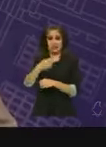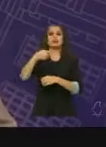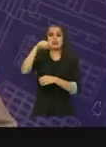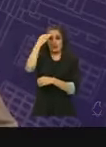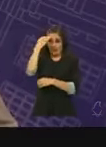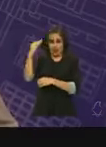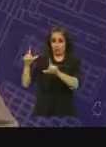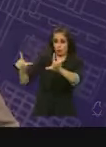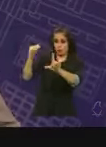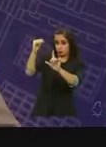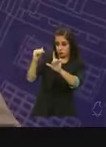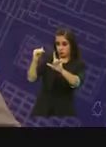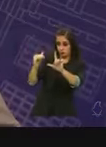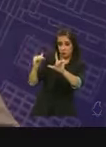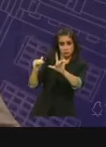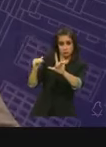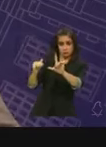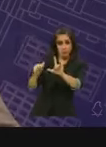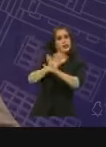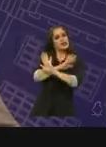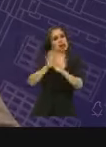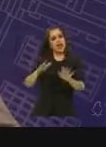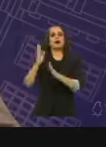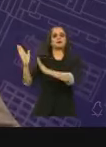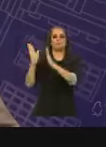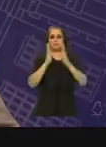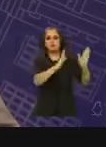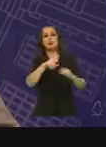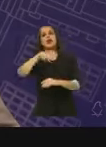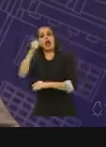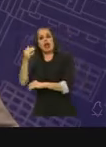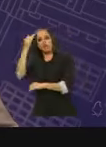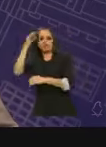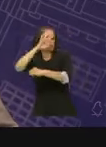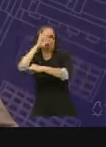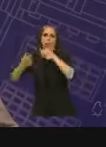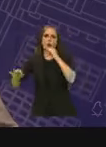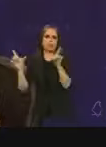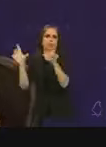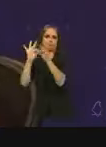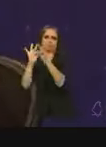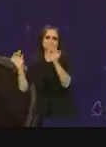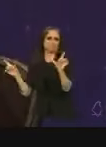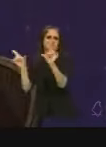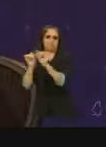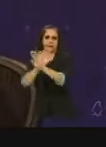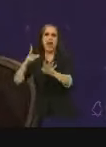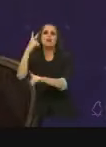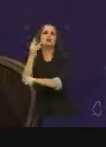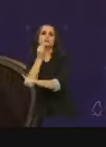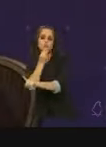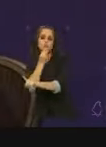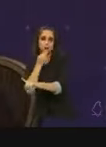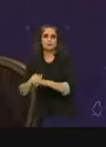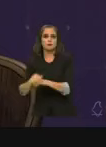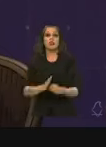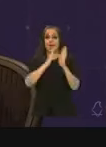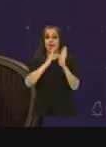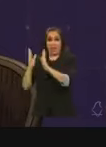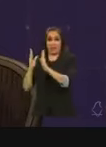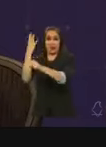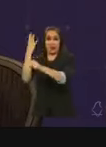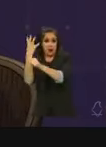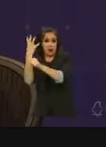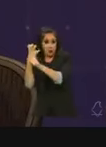candidatura contará con dos minutos para dar su conclusión del tema uno y dos. Etapa cuatro, aquí darán su mensaje final como